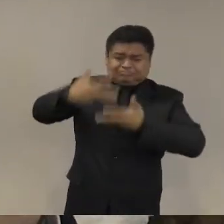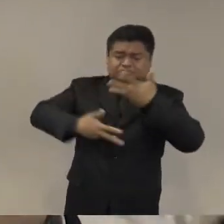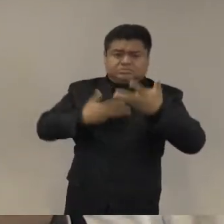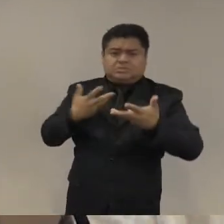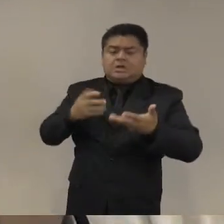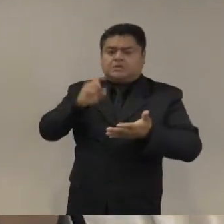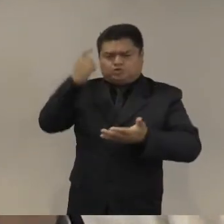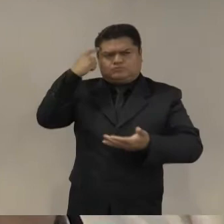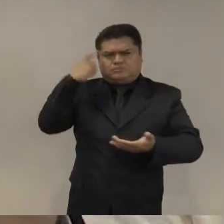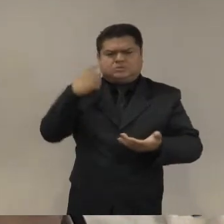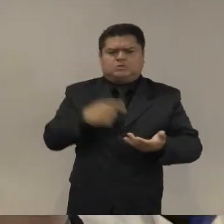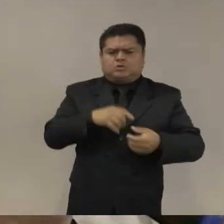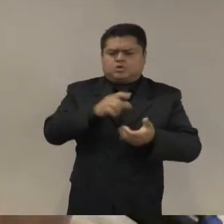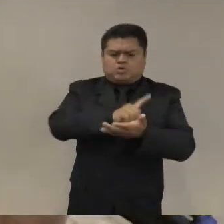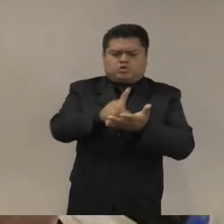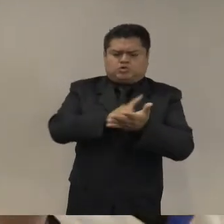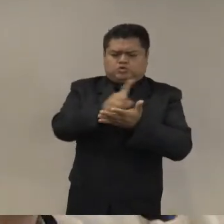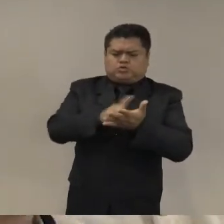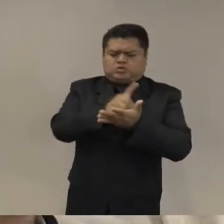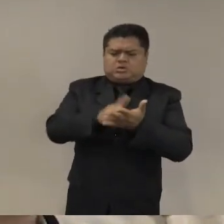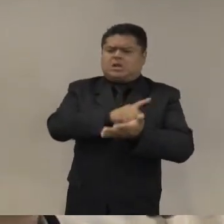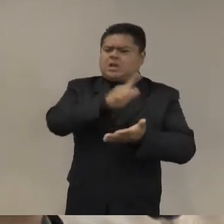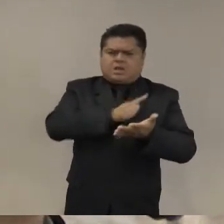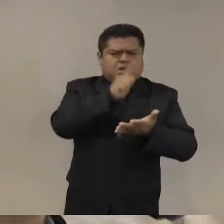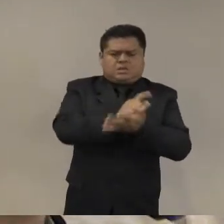legalización como algo perfecto que